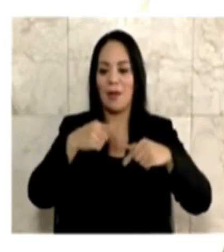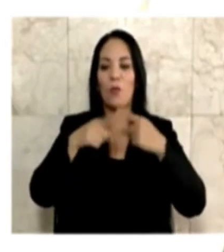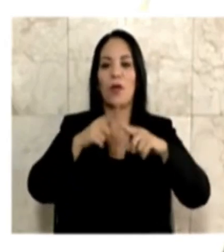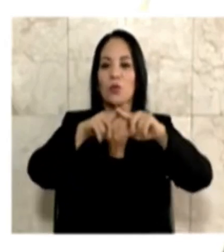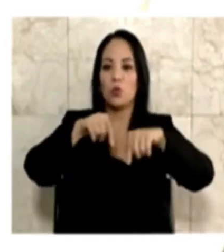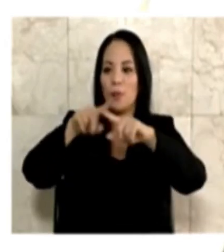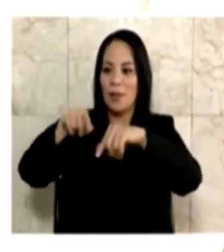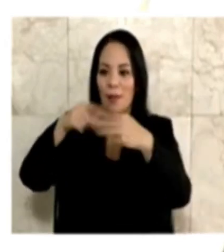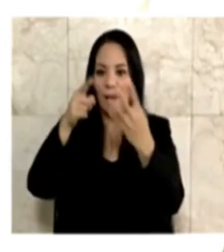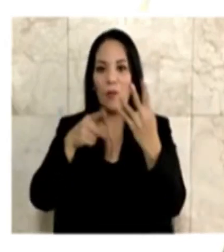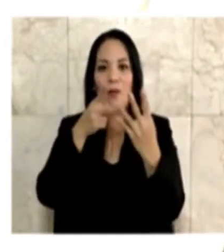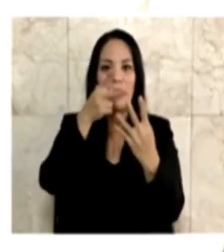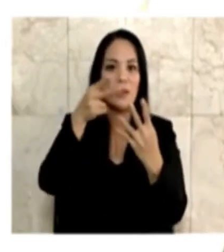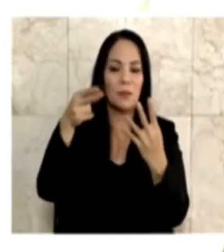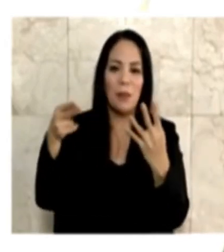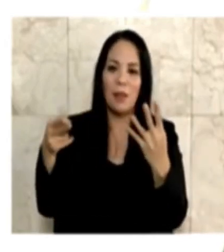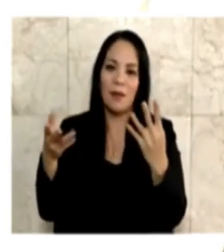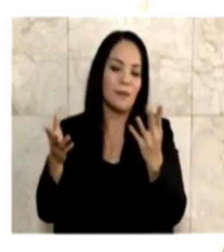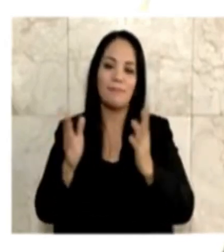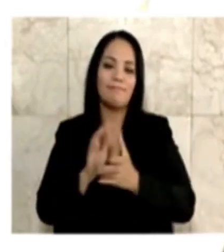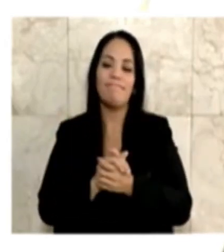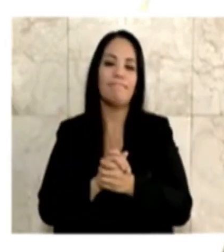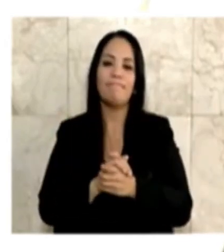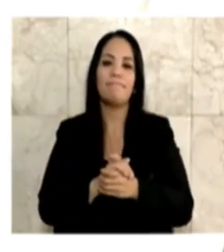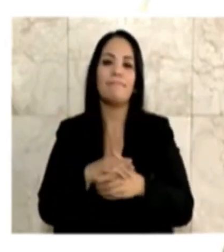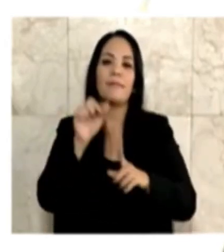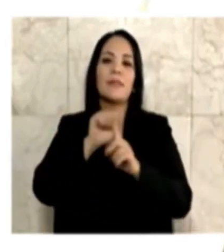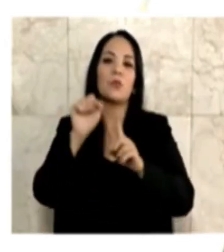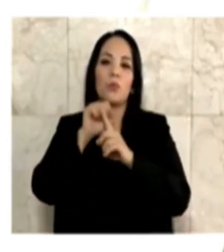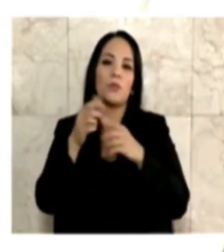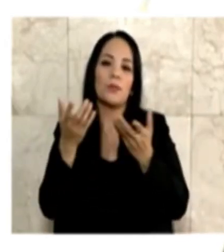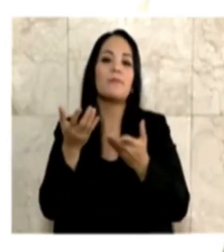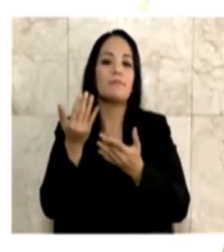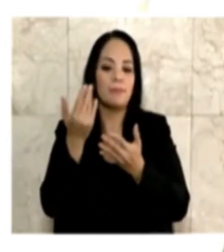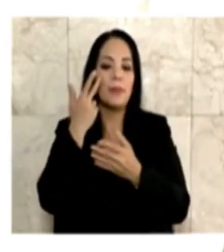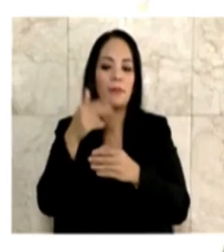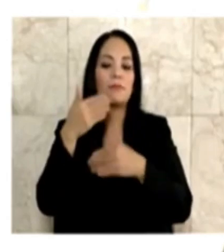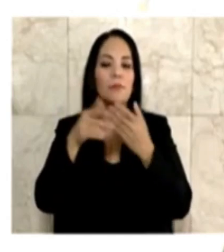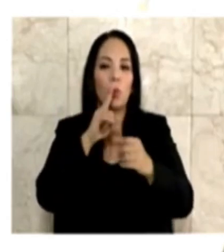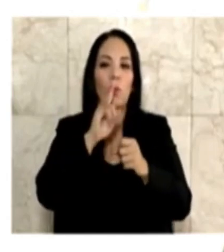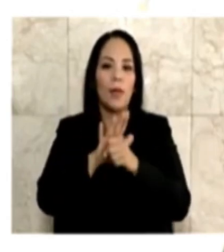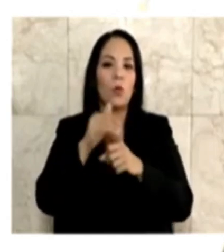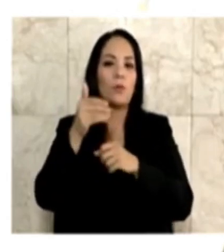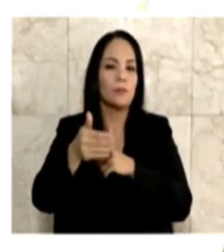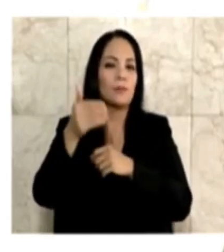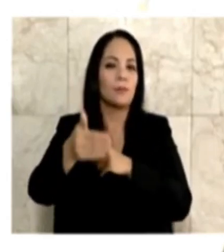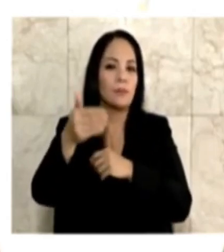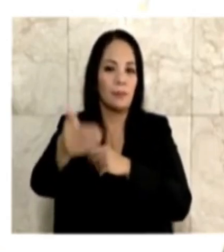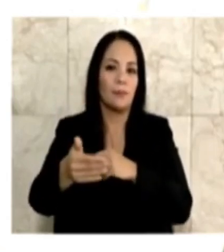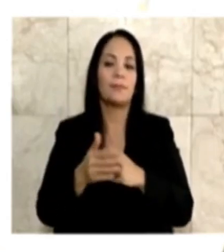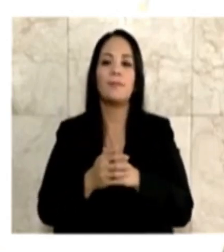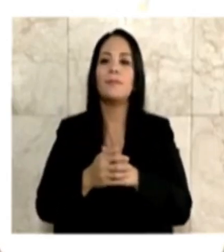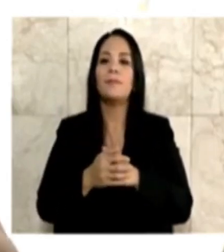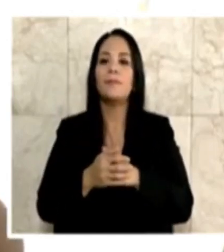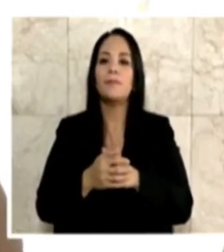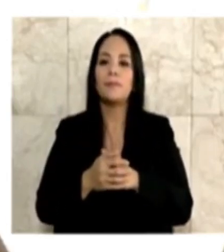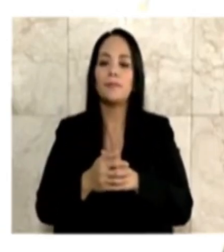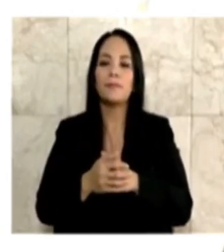a suspender, que los voy a despedir, porque esas serán situaciones que se den cuando vayamos cumpliendo las etapas. Y vea que además,